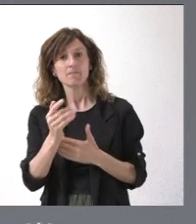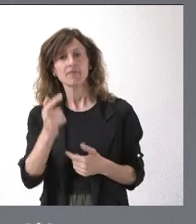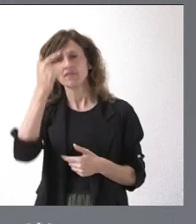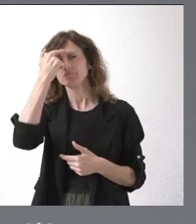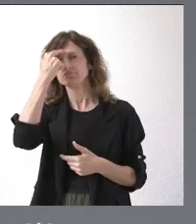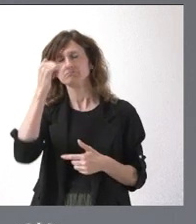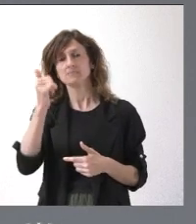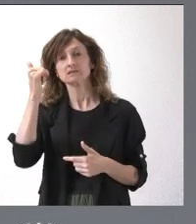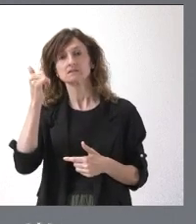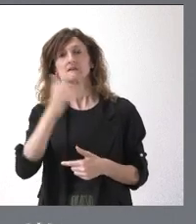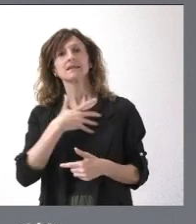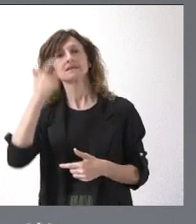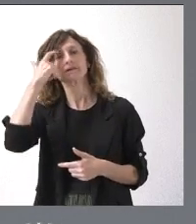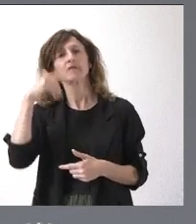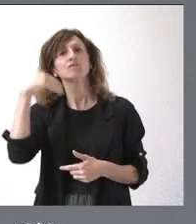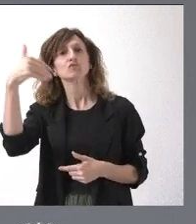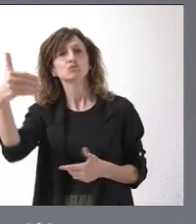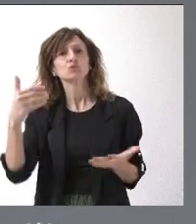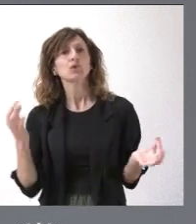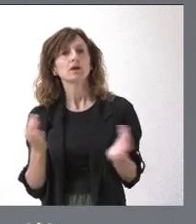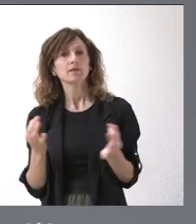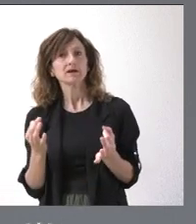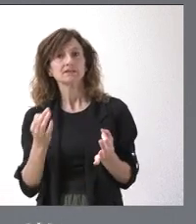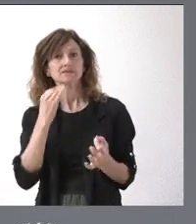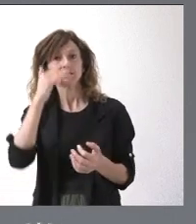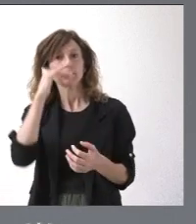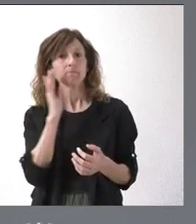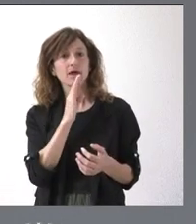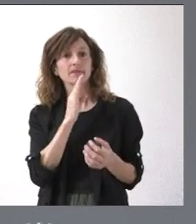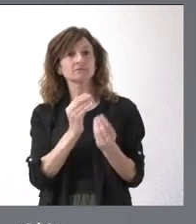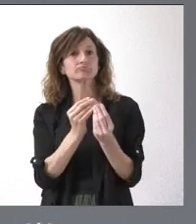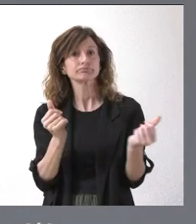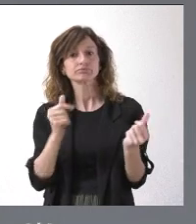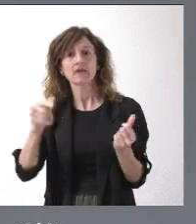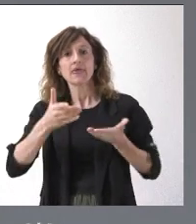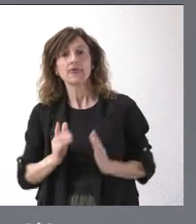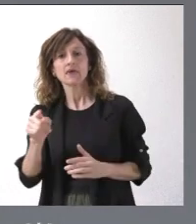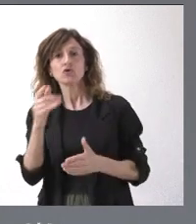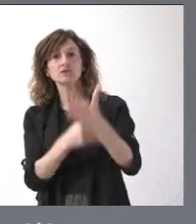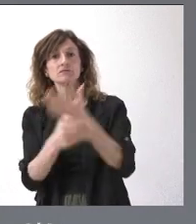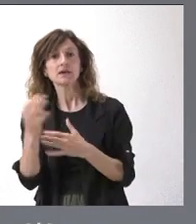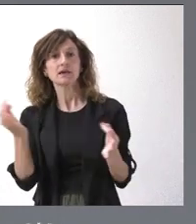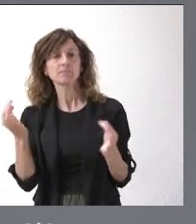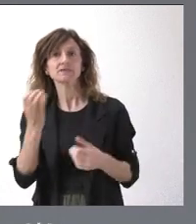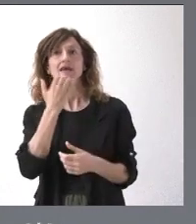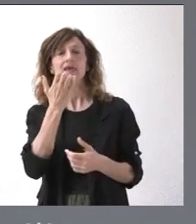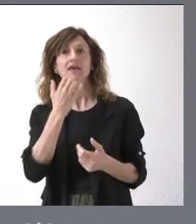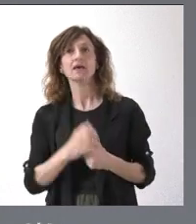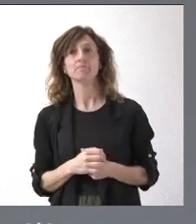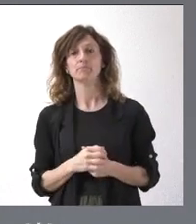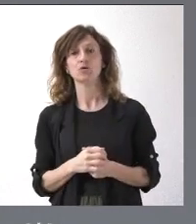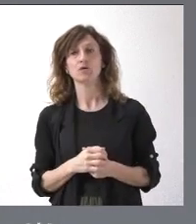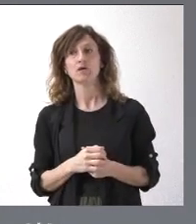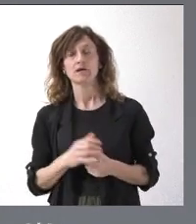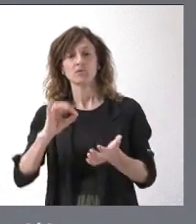es saber qué va a pasar con ellos cuando no estén. Por ponerles algún ejemplo, porque la terminología